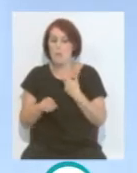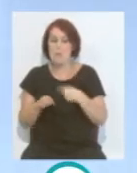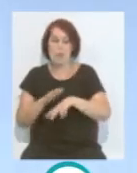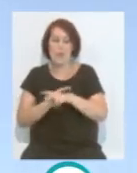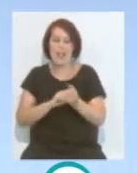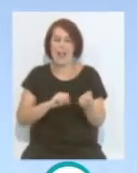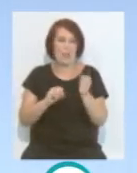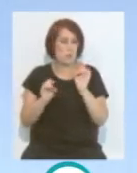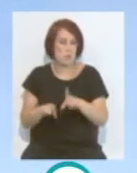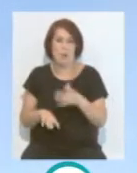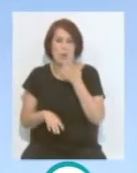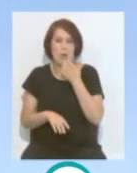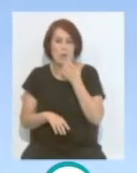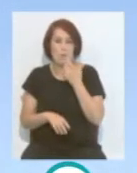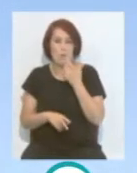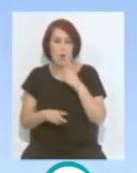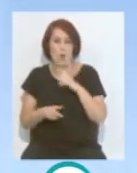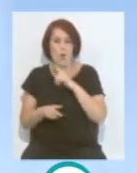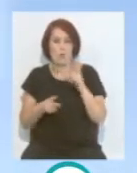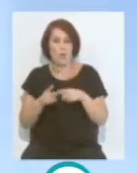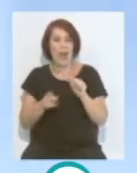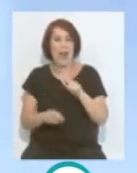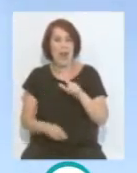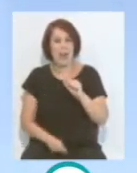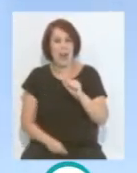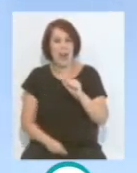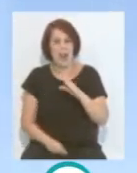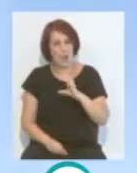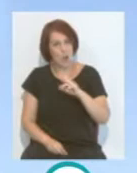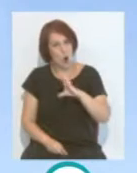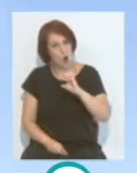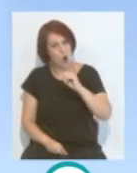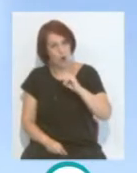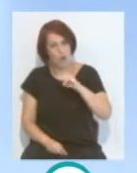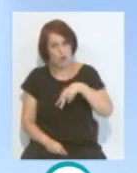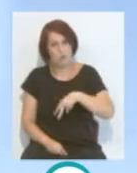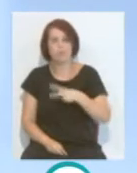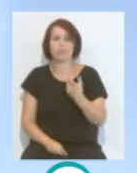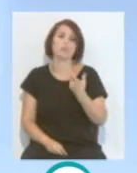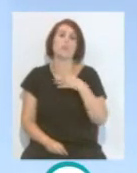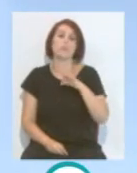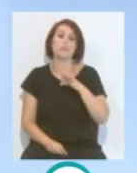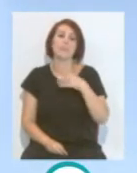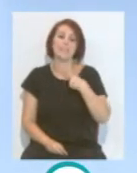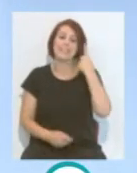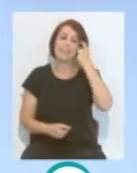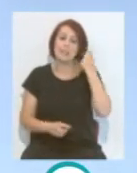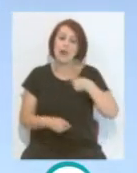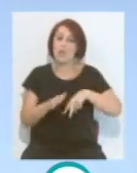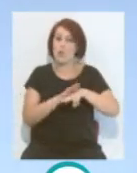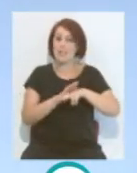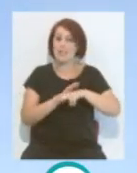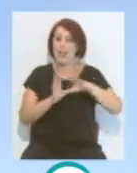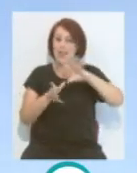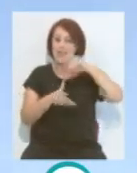Alarcón, con el posible fichaje de Arzamendia. Creo que se intenta un poco eso, Tener un futbolista sudamericano desconocido para el fútbol europeo y que pueda